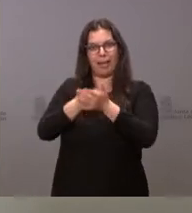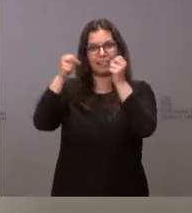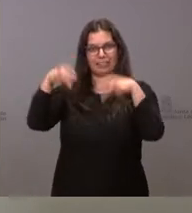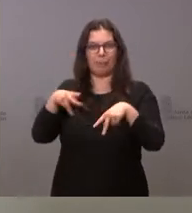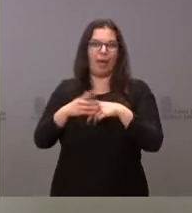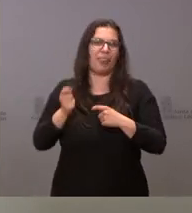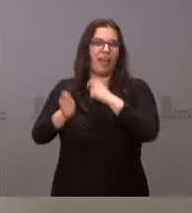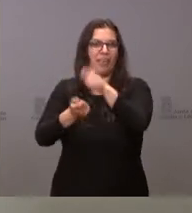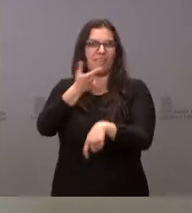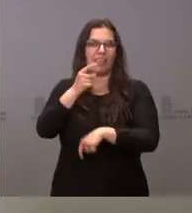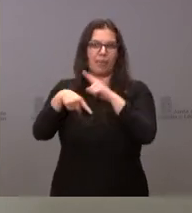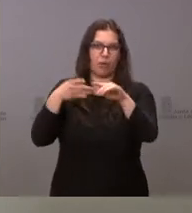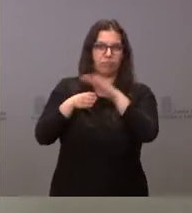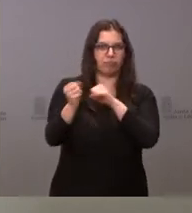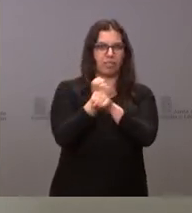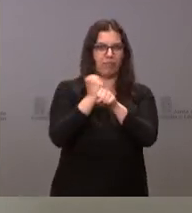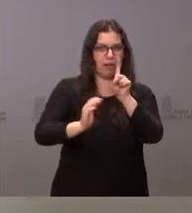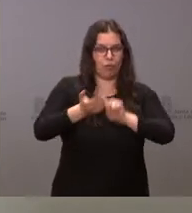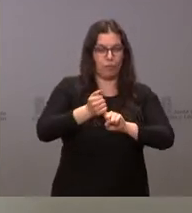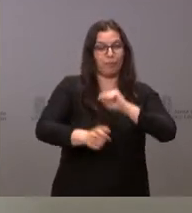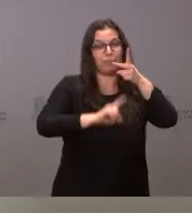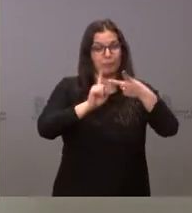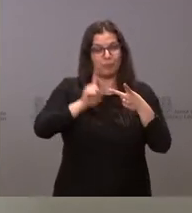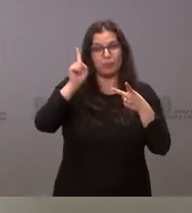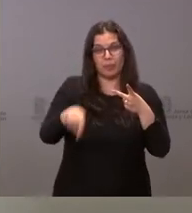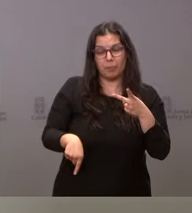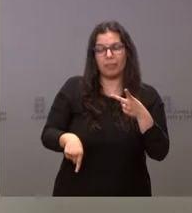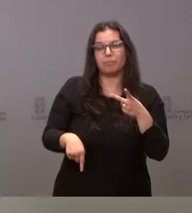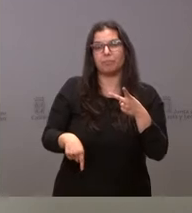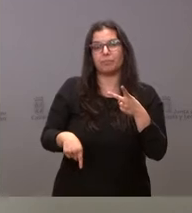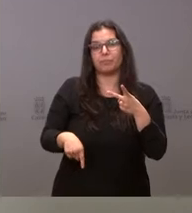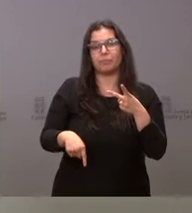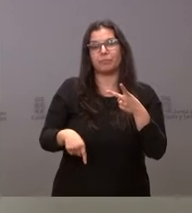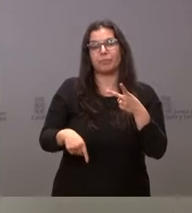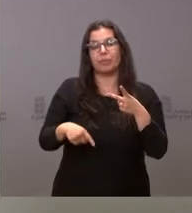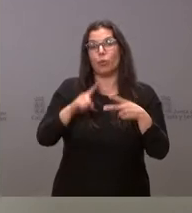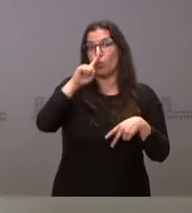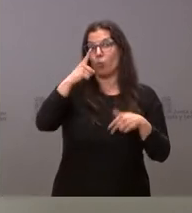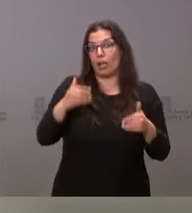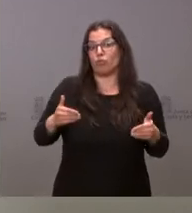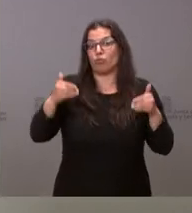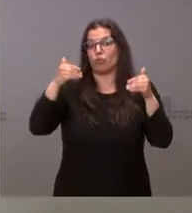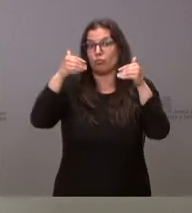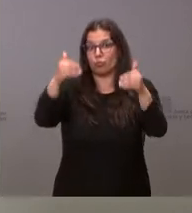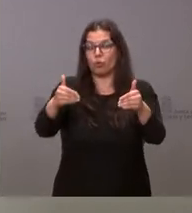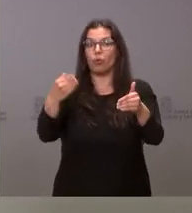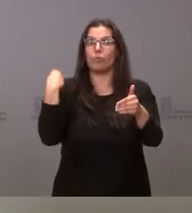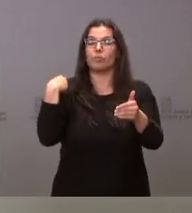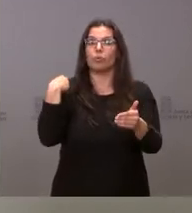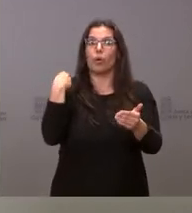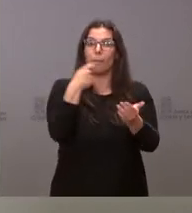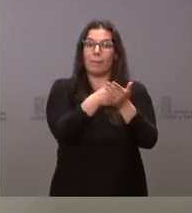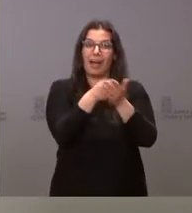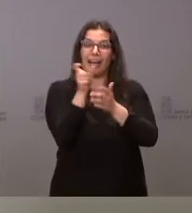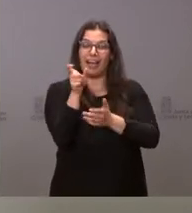su vez el acceso a un puesto de trabajo y significarle que prorrogamos un año más la congelación del importe